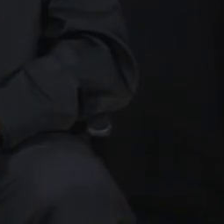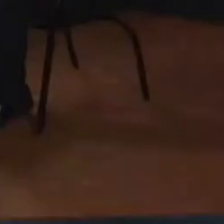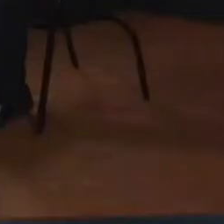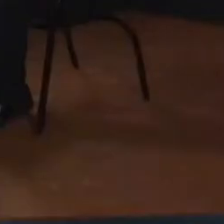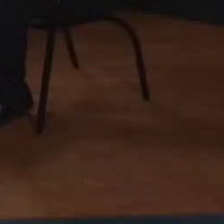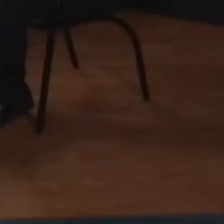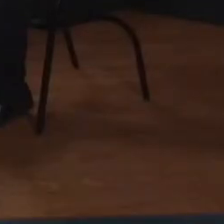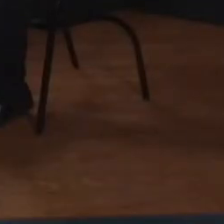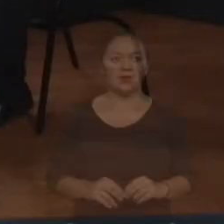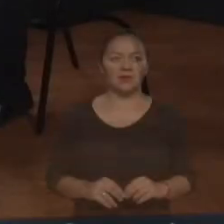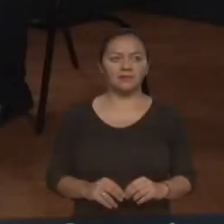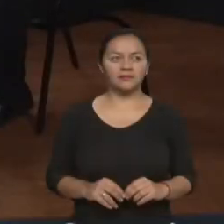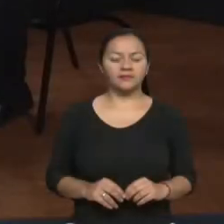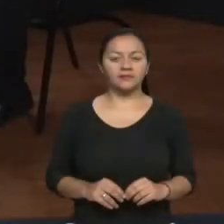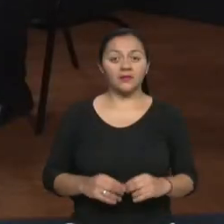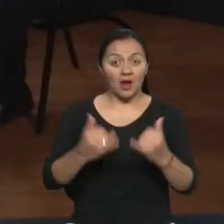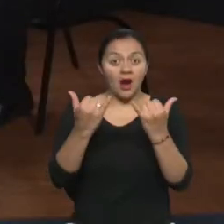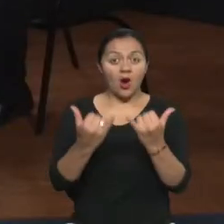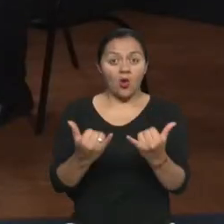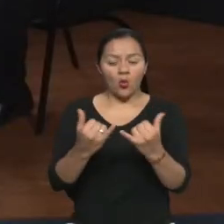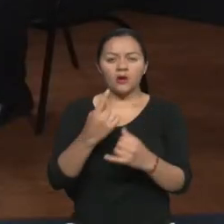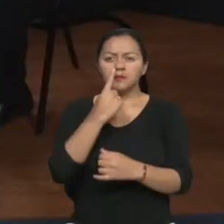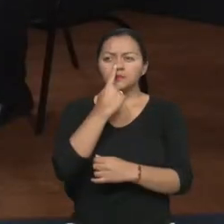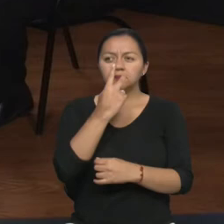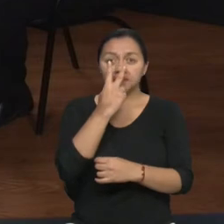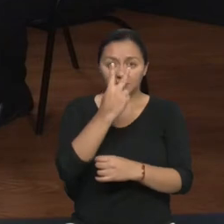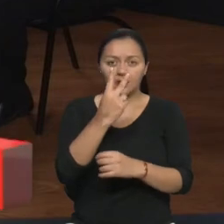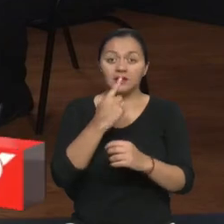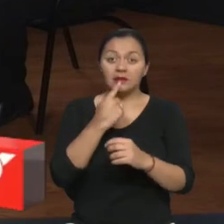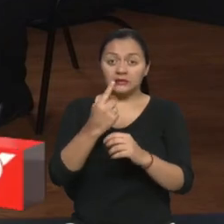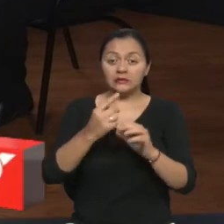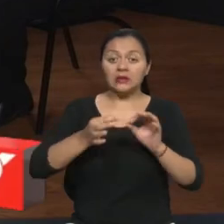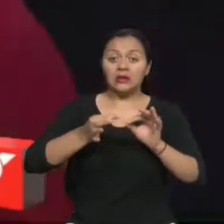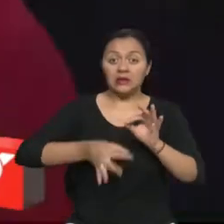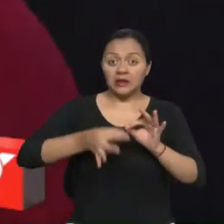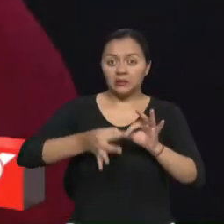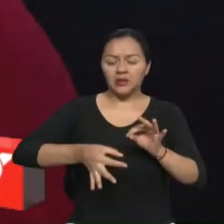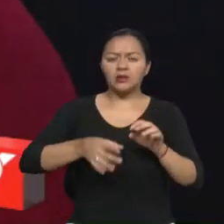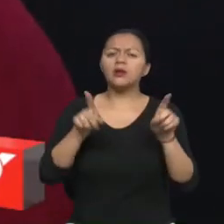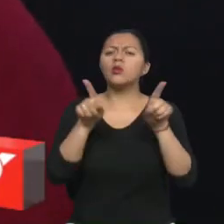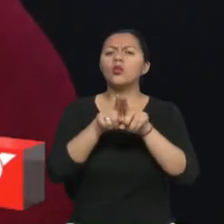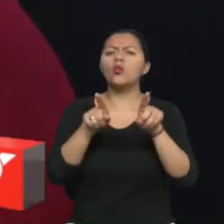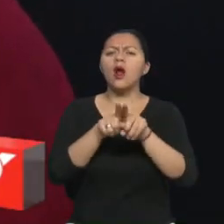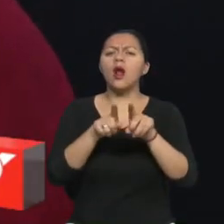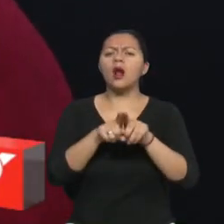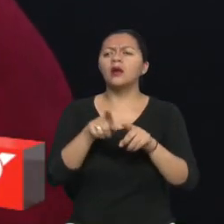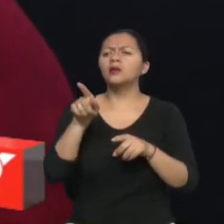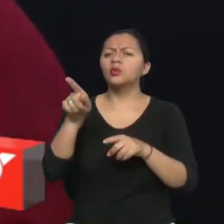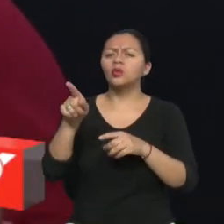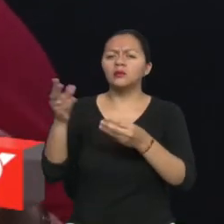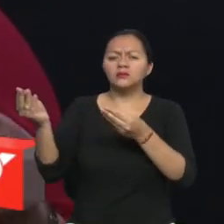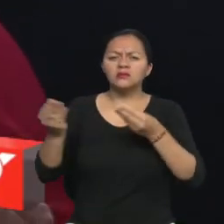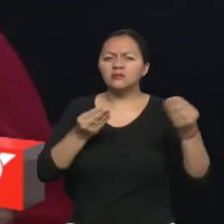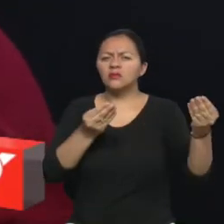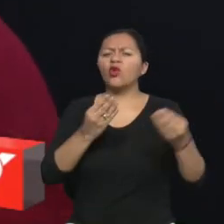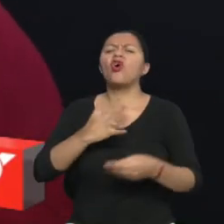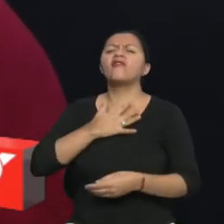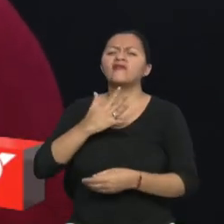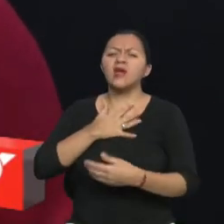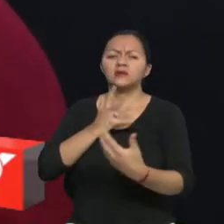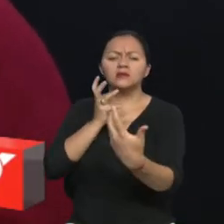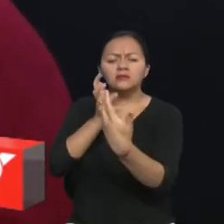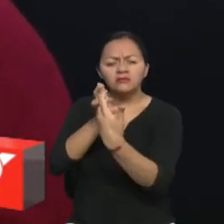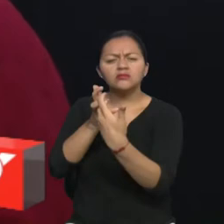Nos damos cuenta que el intérprete es un canal justamente de tu expresión. ¿Cómo logramos crear ese nivel de confianza